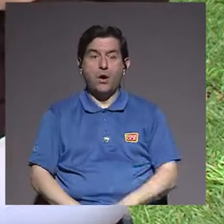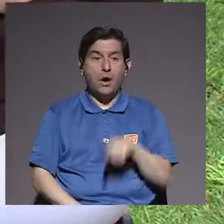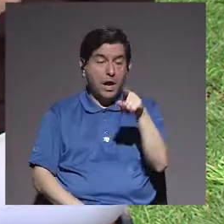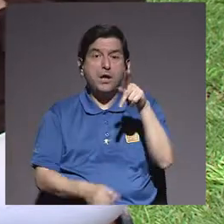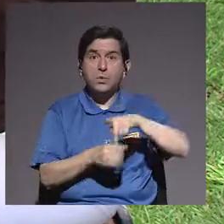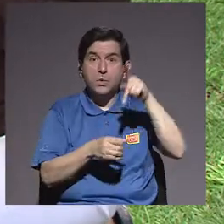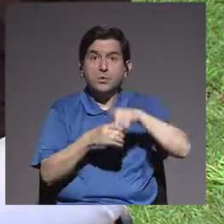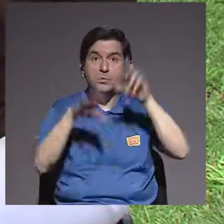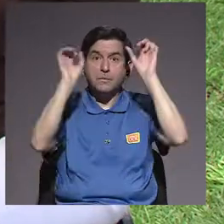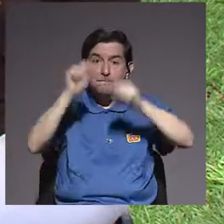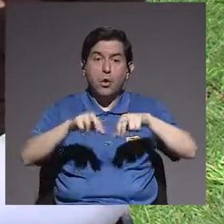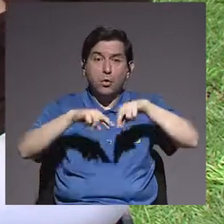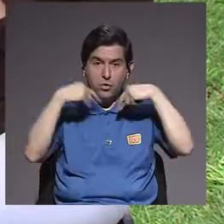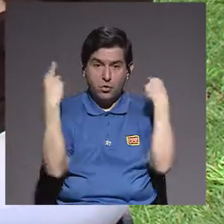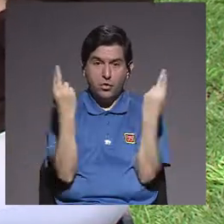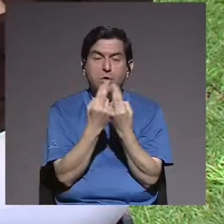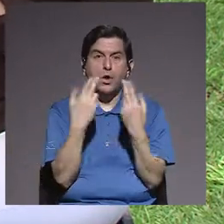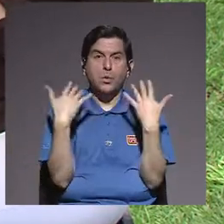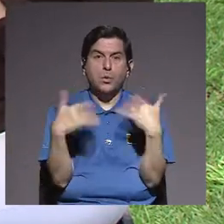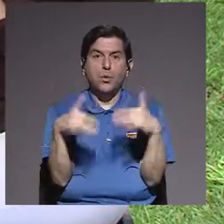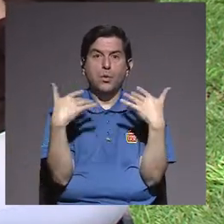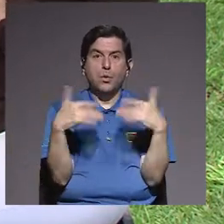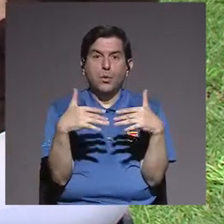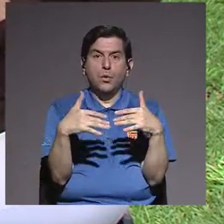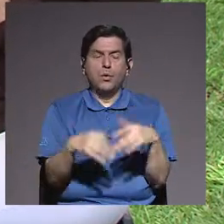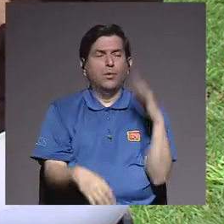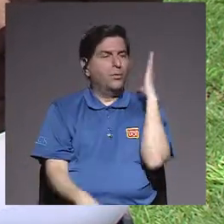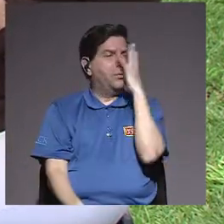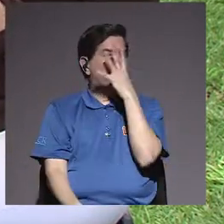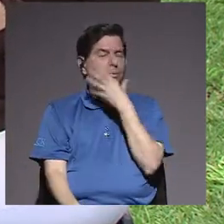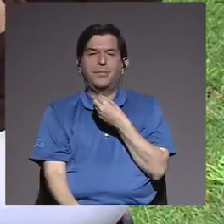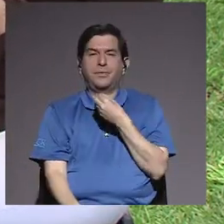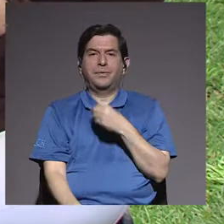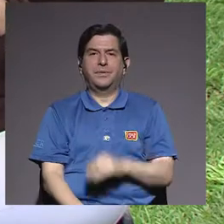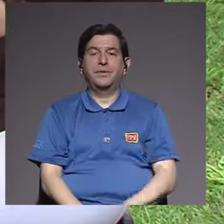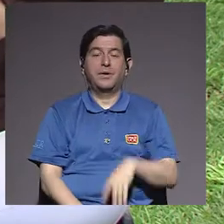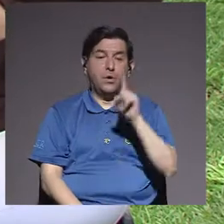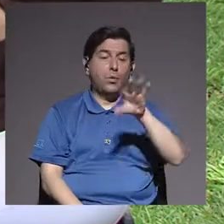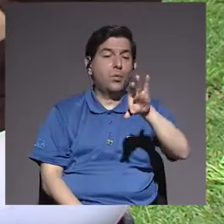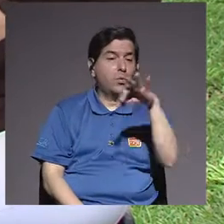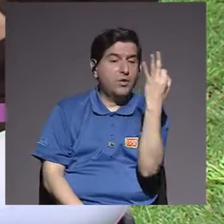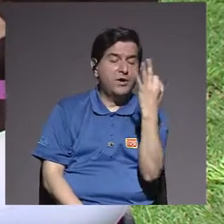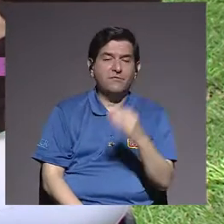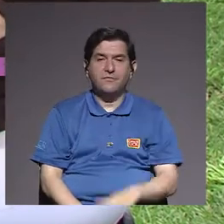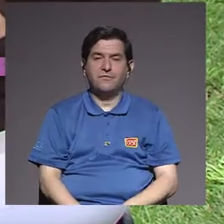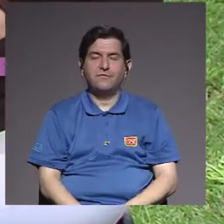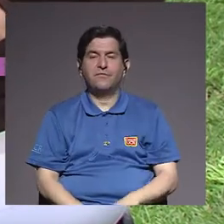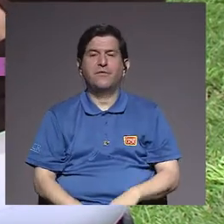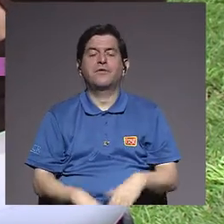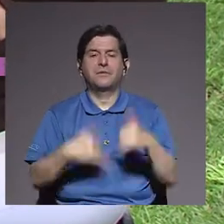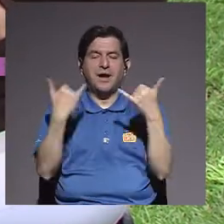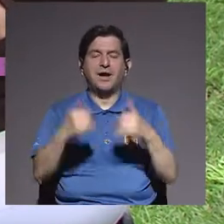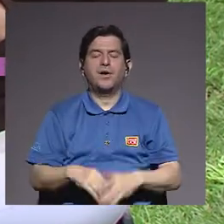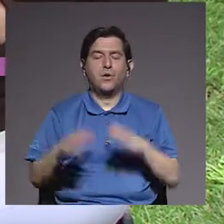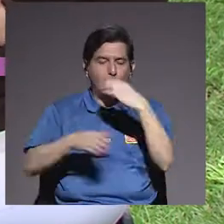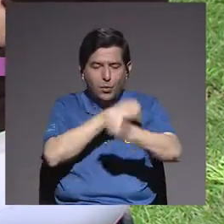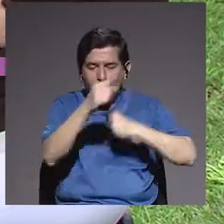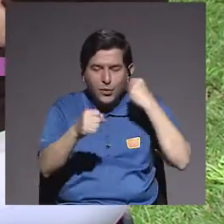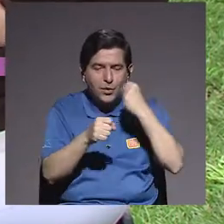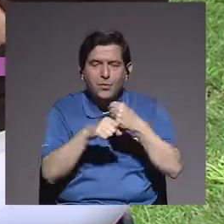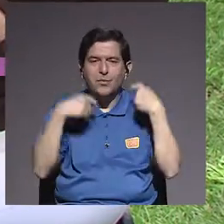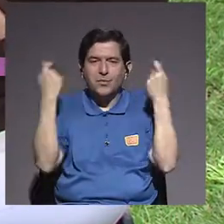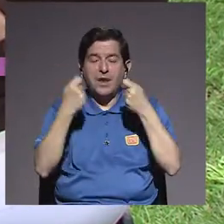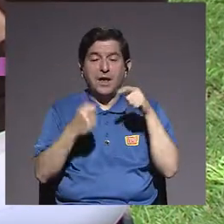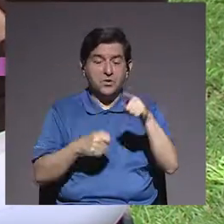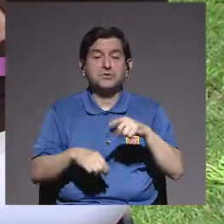partícipes de esas reuniones, sí, sí, sí, son muy lindas, es una de las formas de celebrar los cumpleaños ahora, y estando ellos